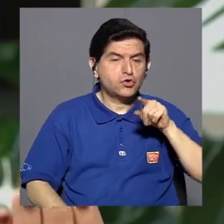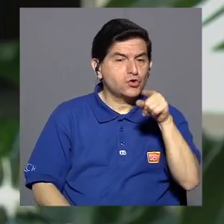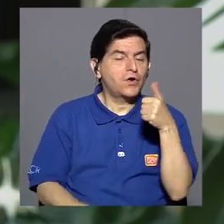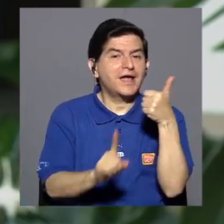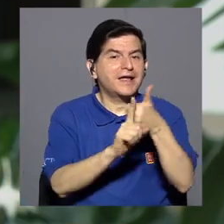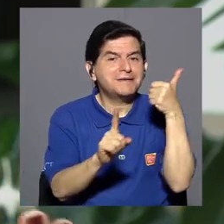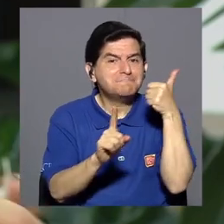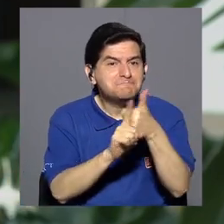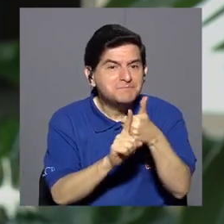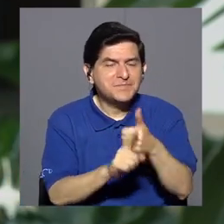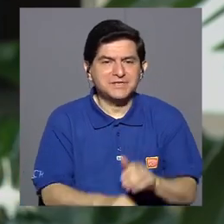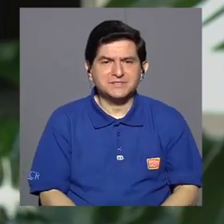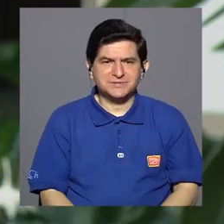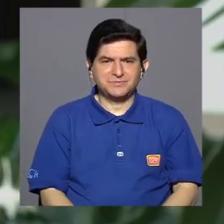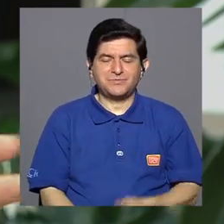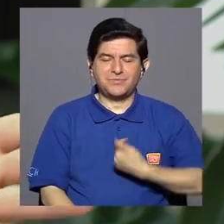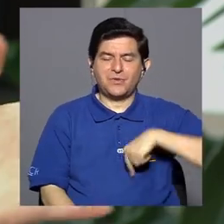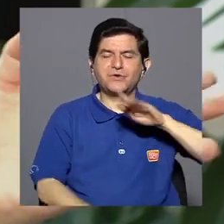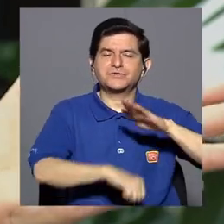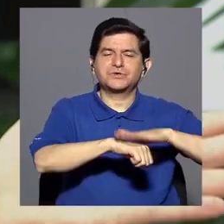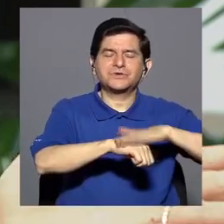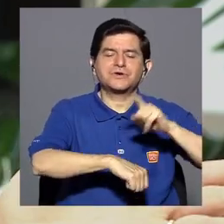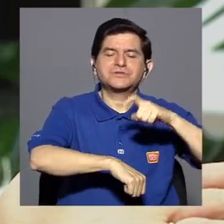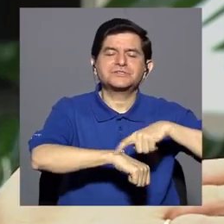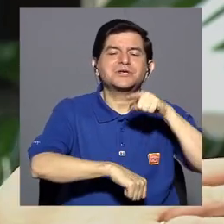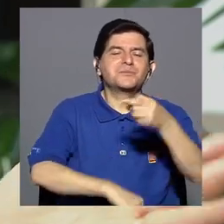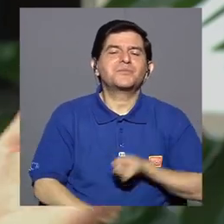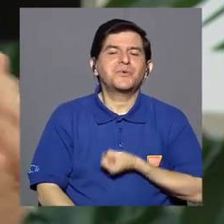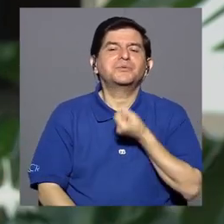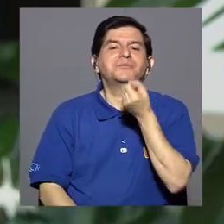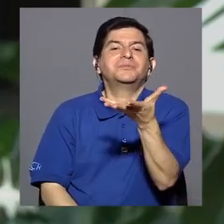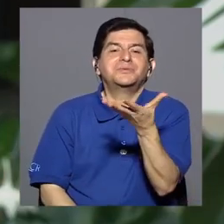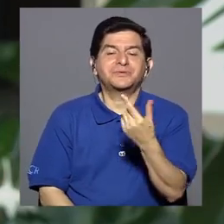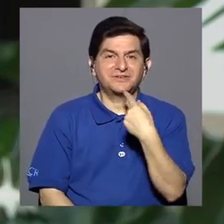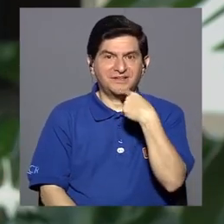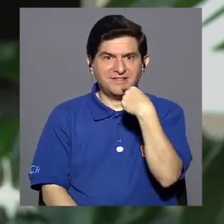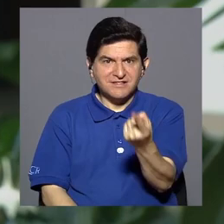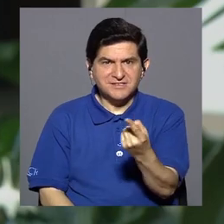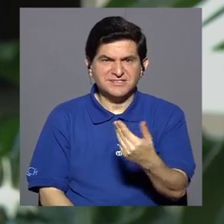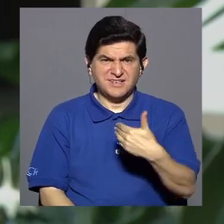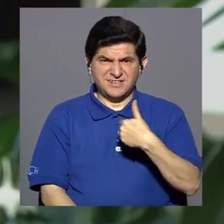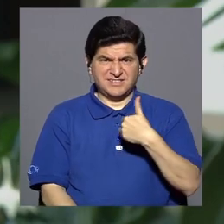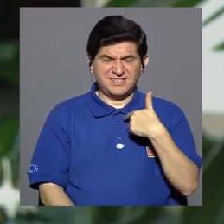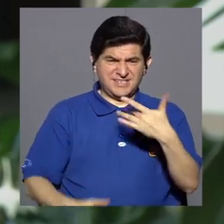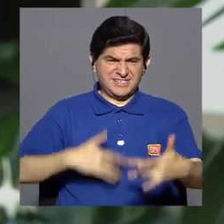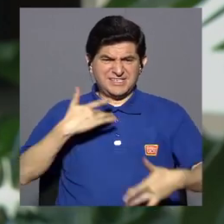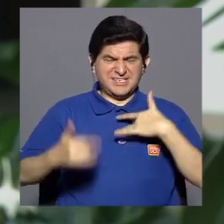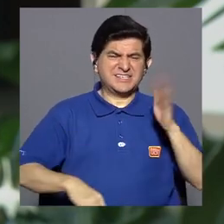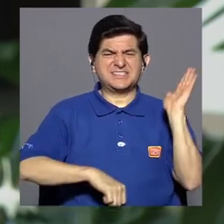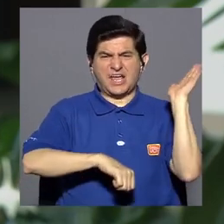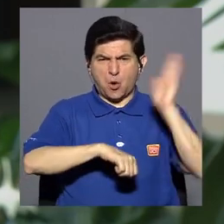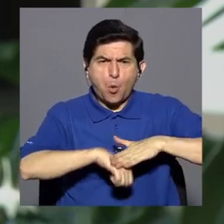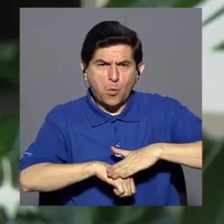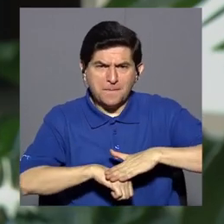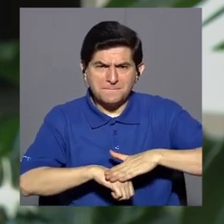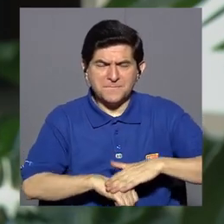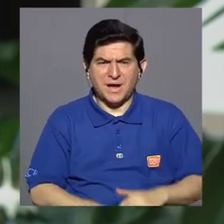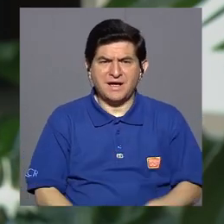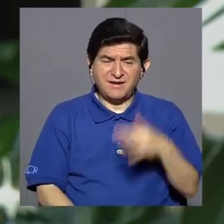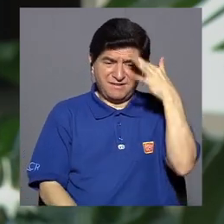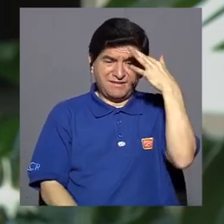ella misma se las organizó porque le dimos tiempo a expresarse, a decir que tenía sentimientos de culpa